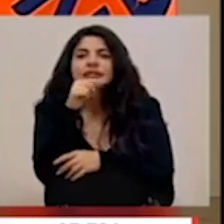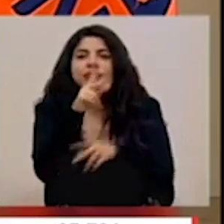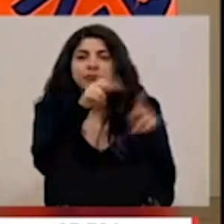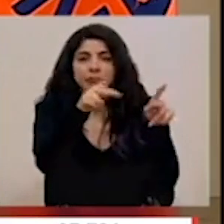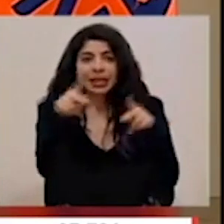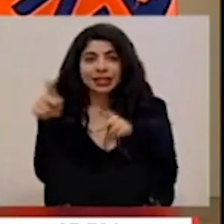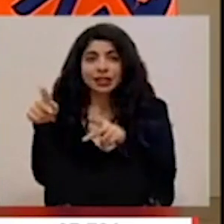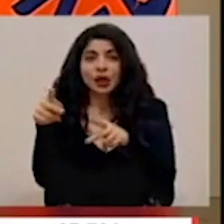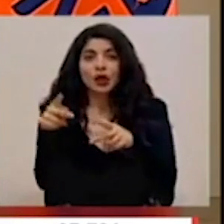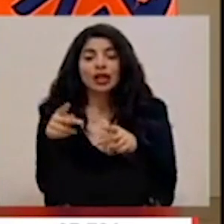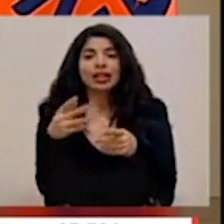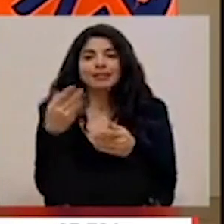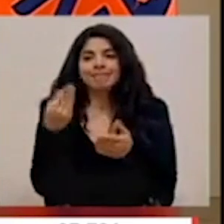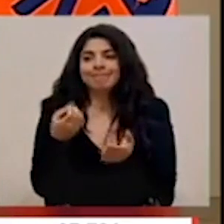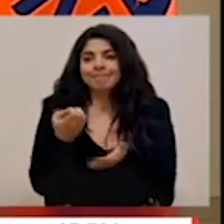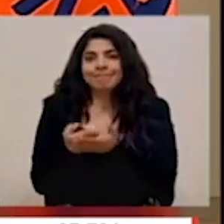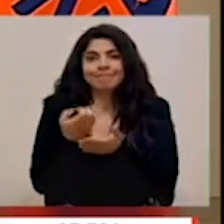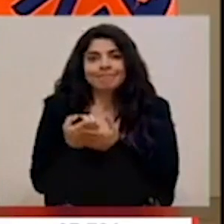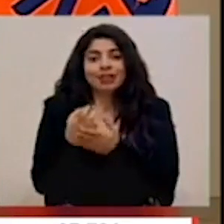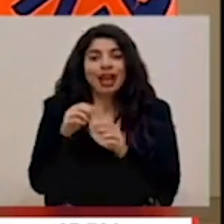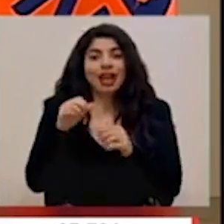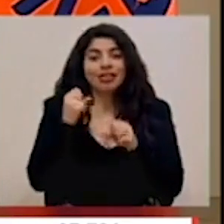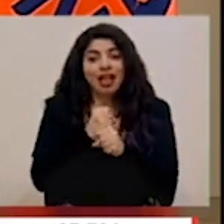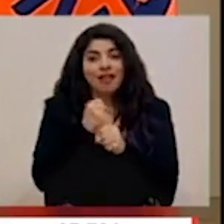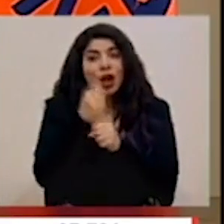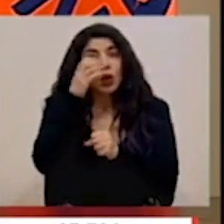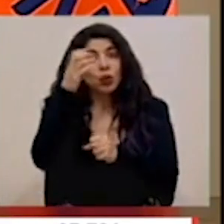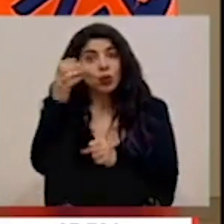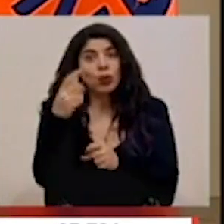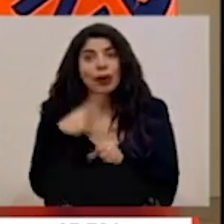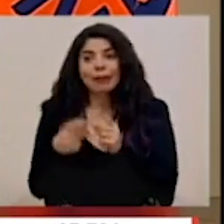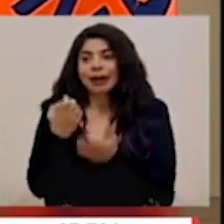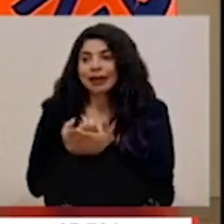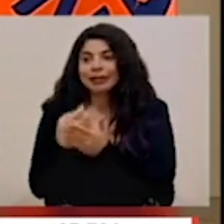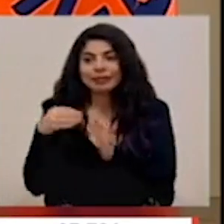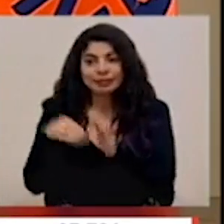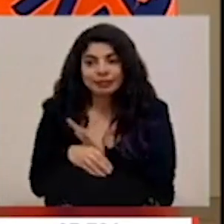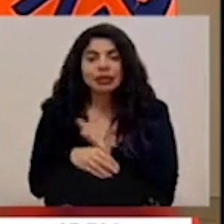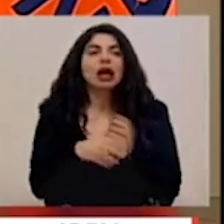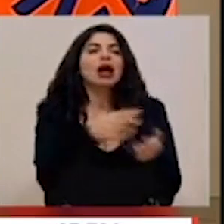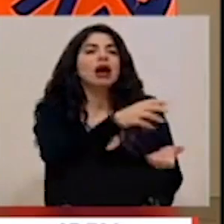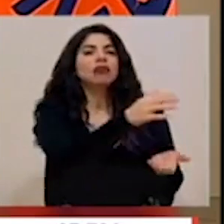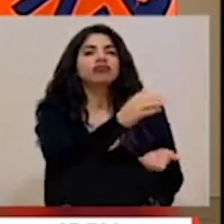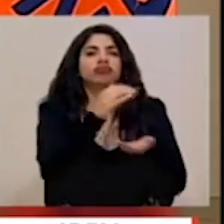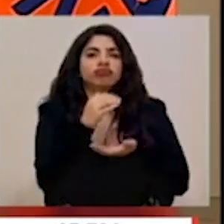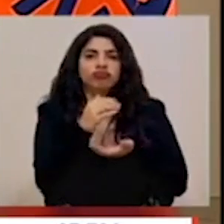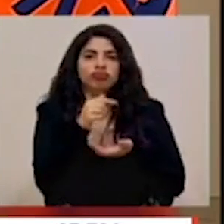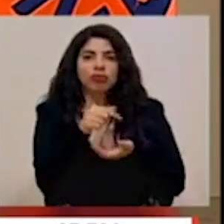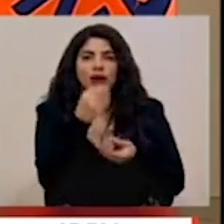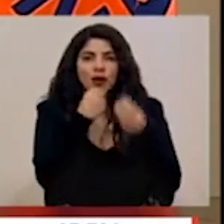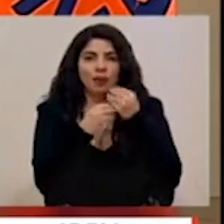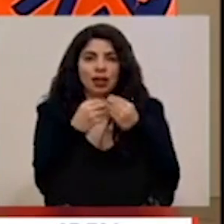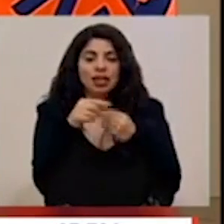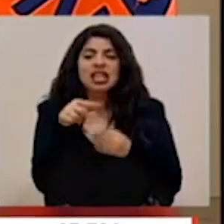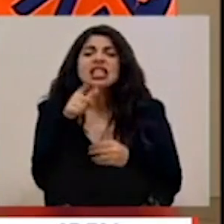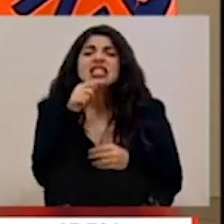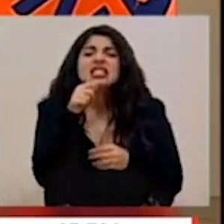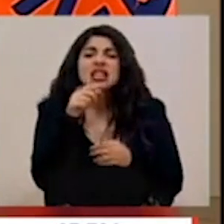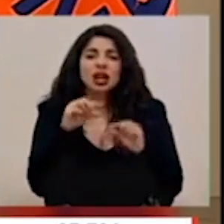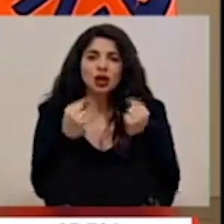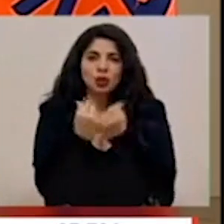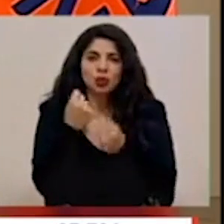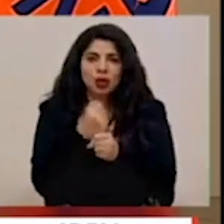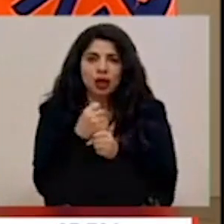que han perdido sus ingresos en el sector cultura mediante una selección que hizo el mismo grupo de